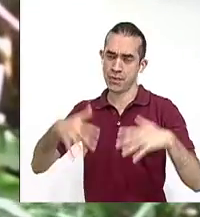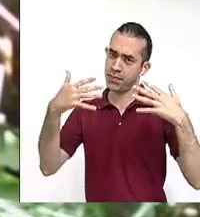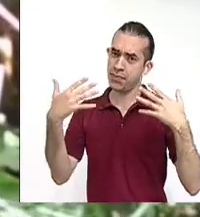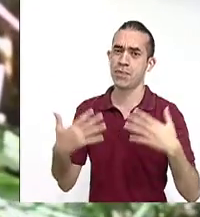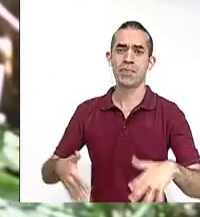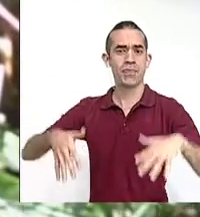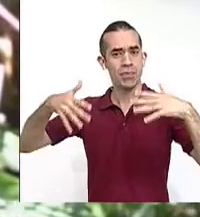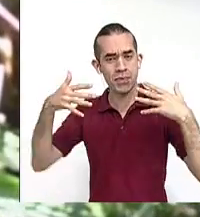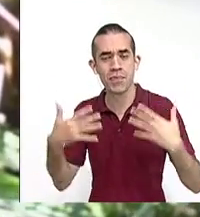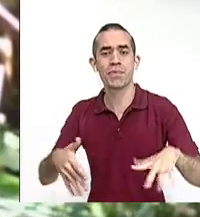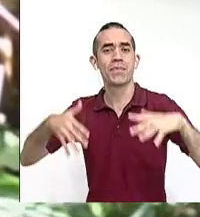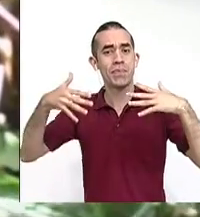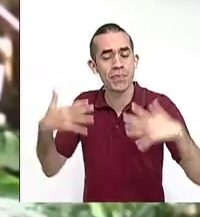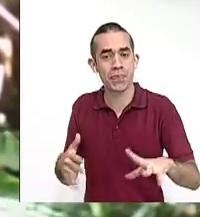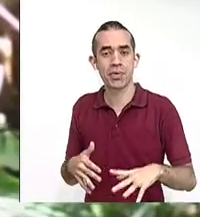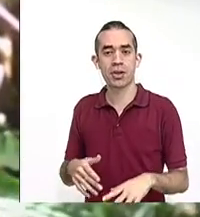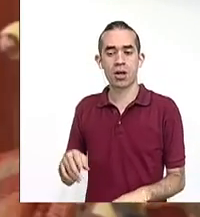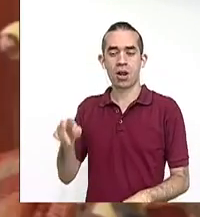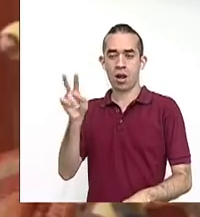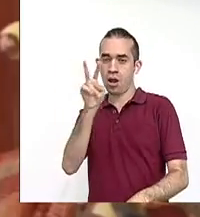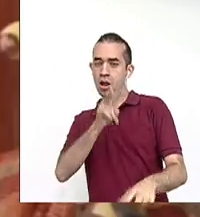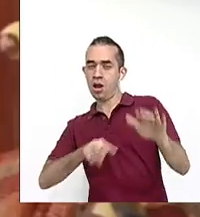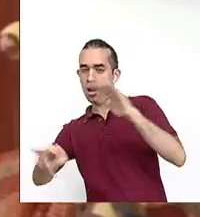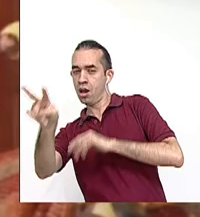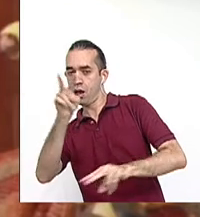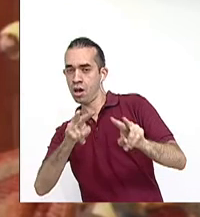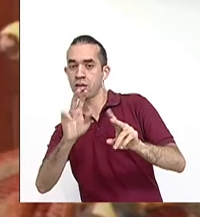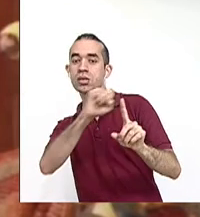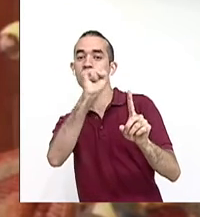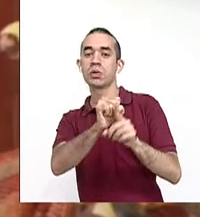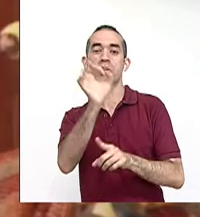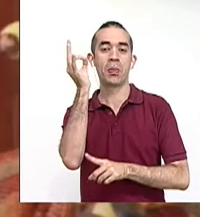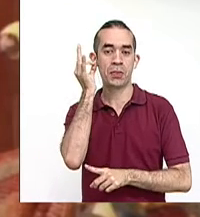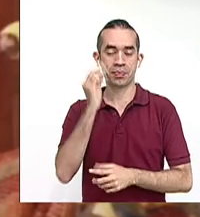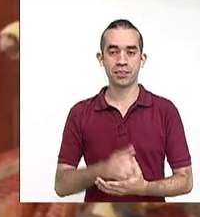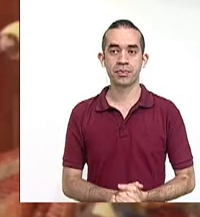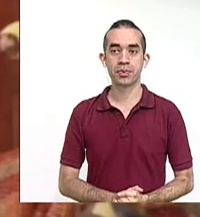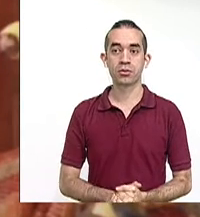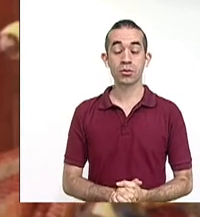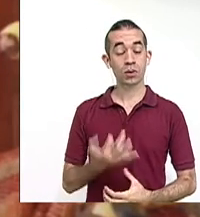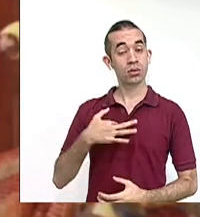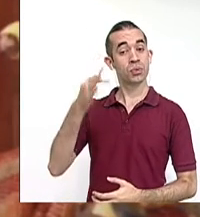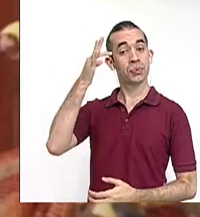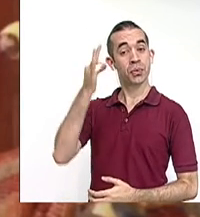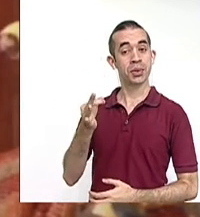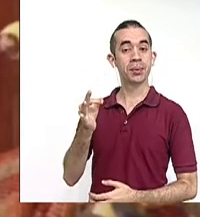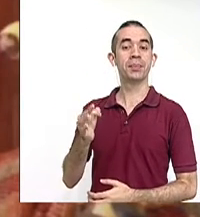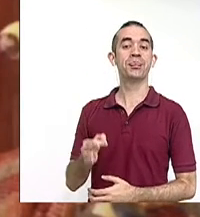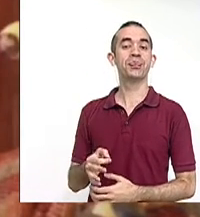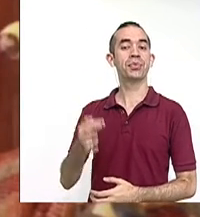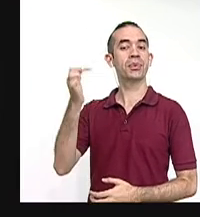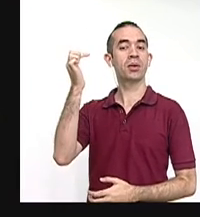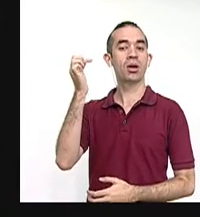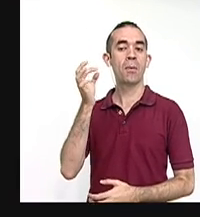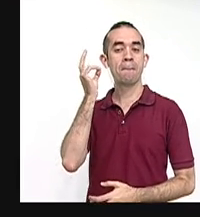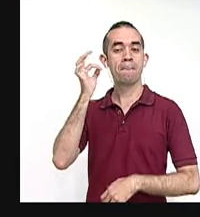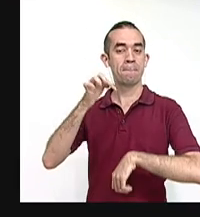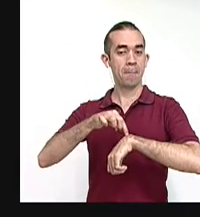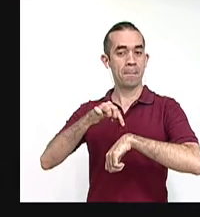sobre la situación de la mujer. Creo que en ese momento una voz femenina